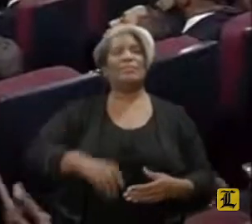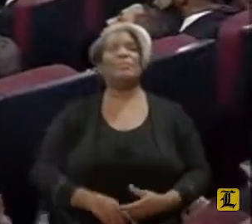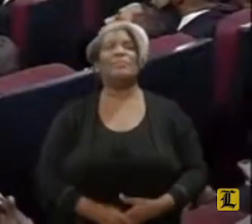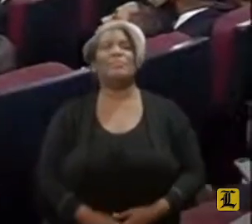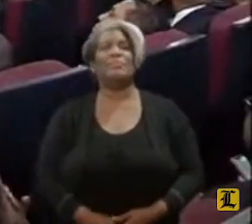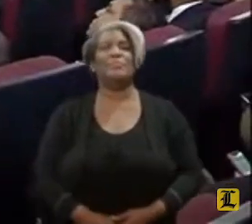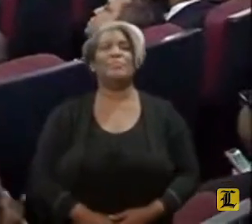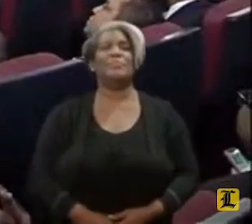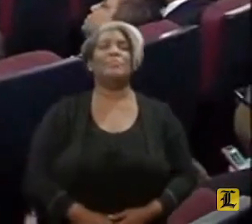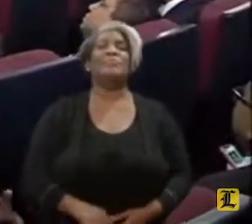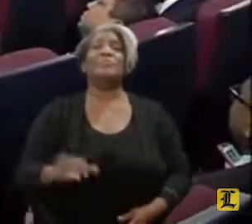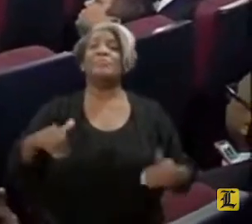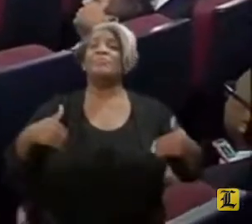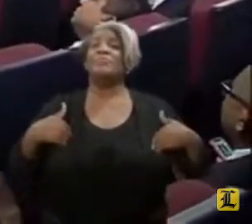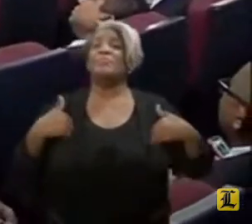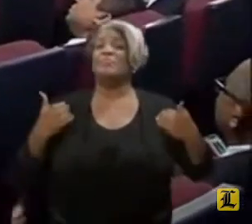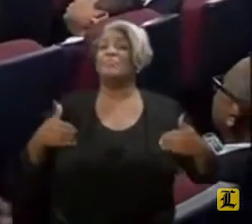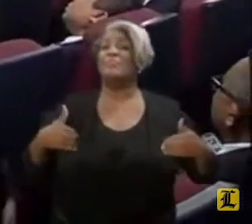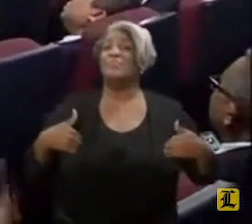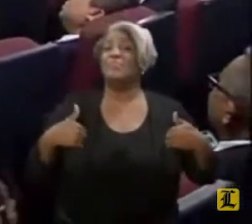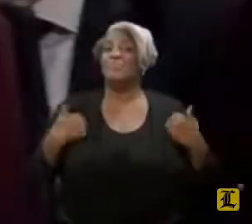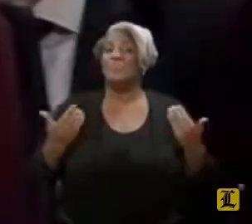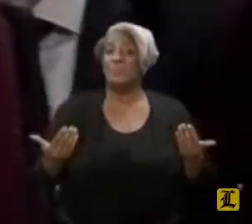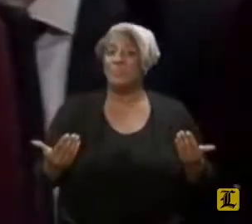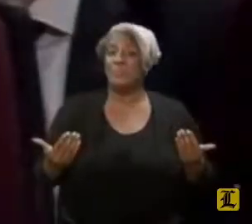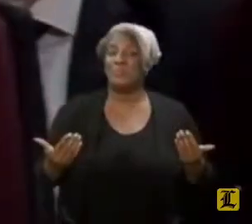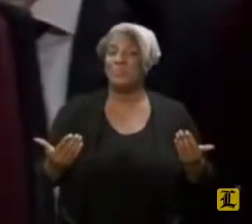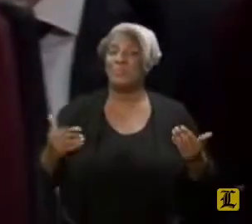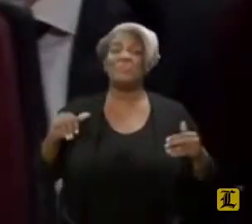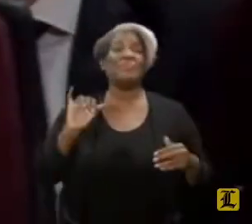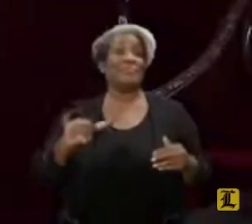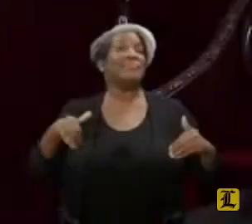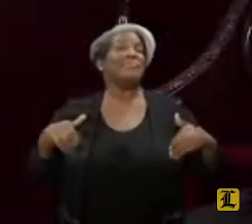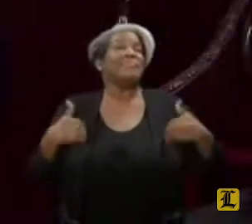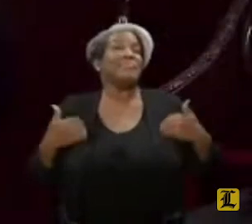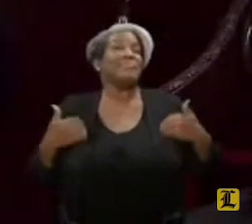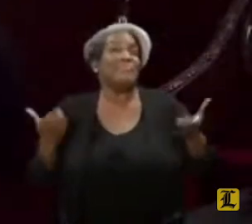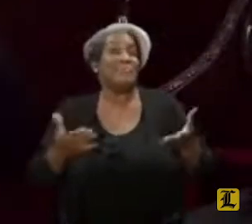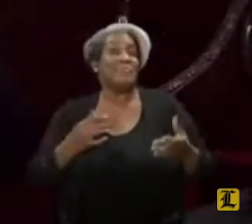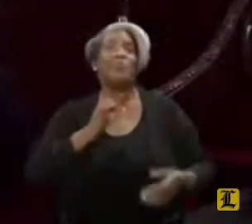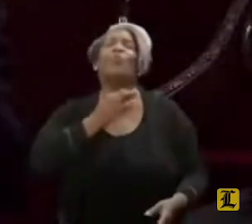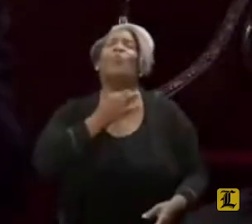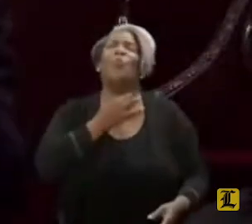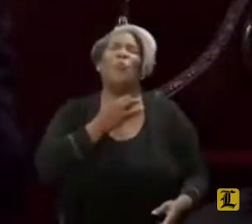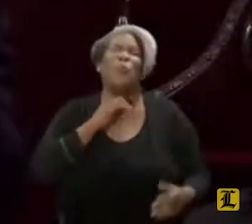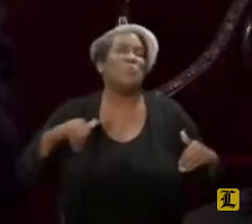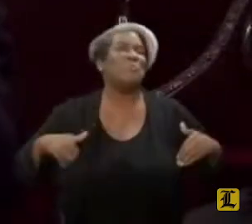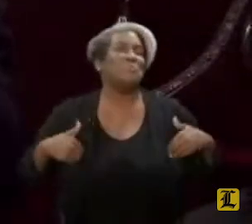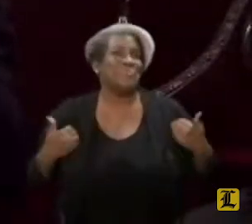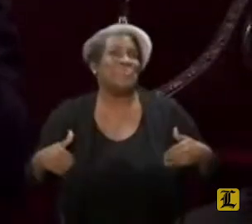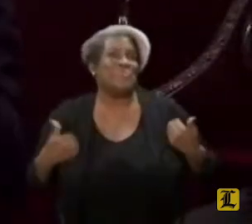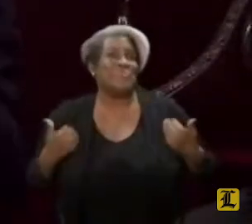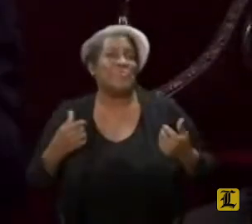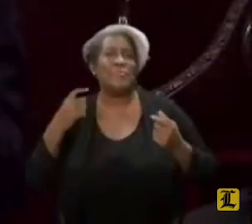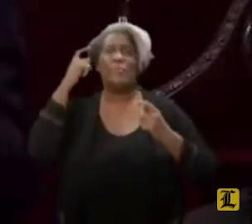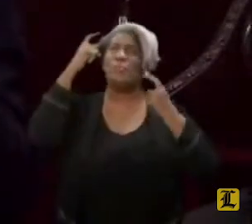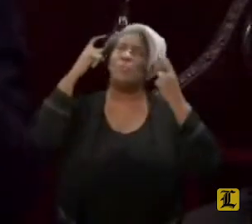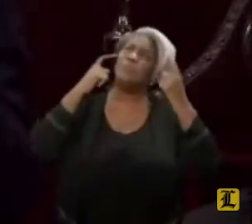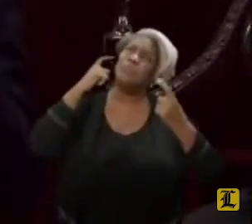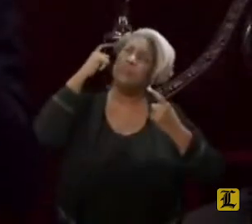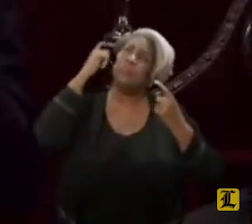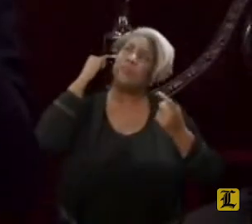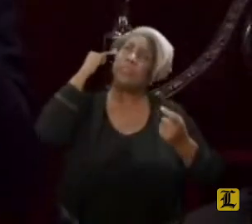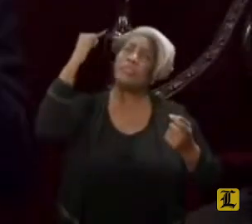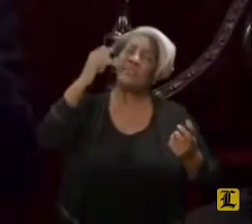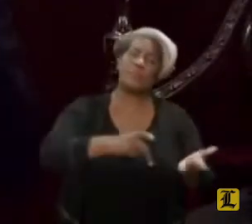Estos jóvenes, estos jóvenes curiosos calcularon que con el